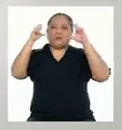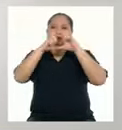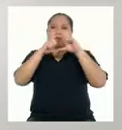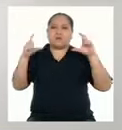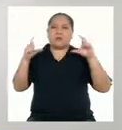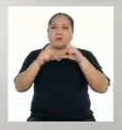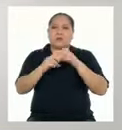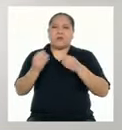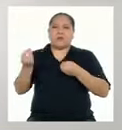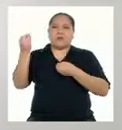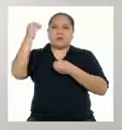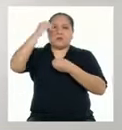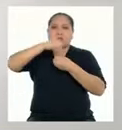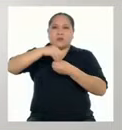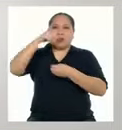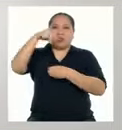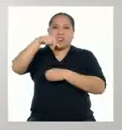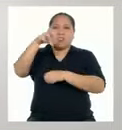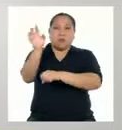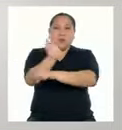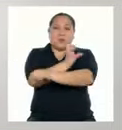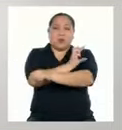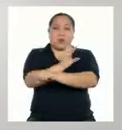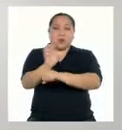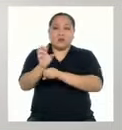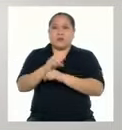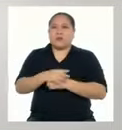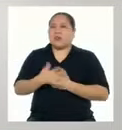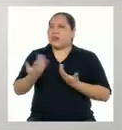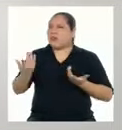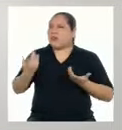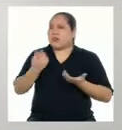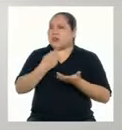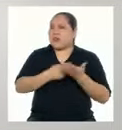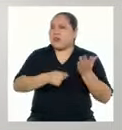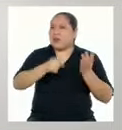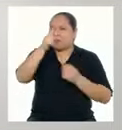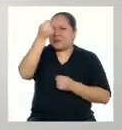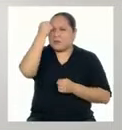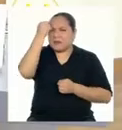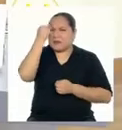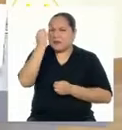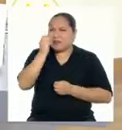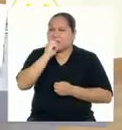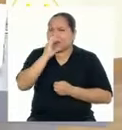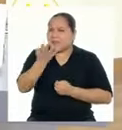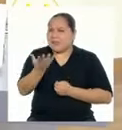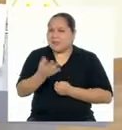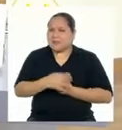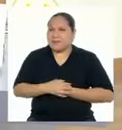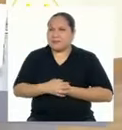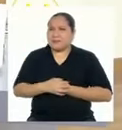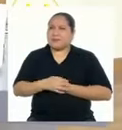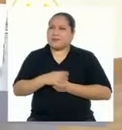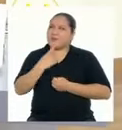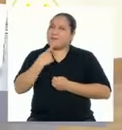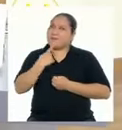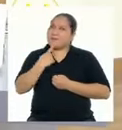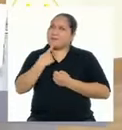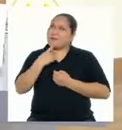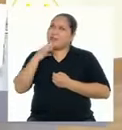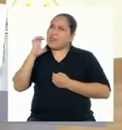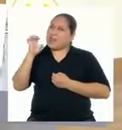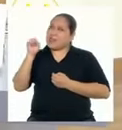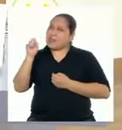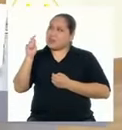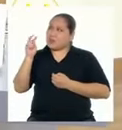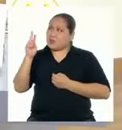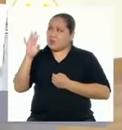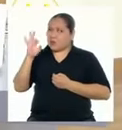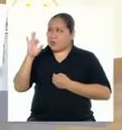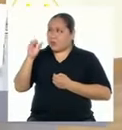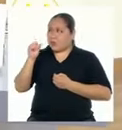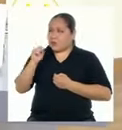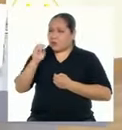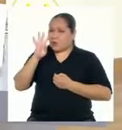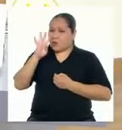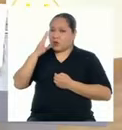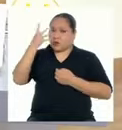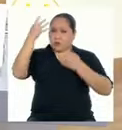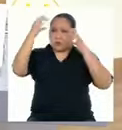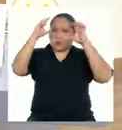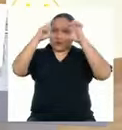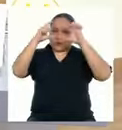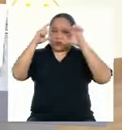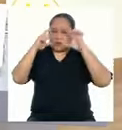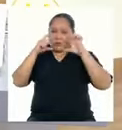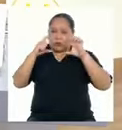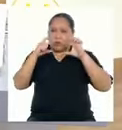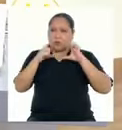conforman esta poesía y sobre qué crees que trata Estrofas 4 Con